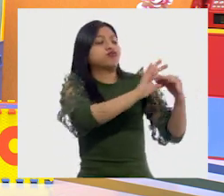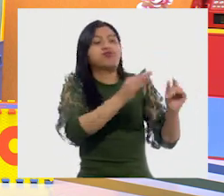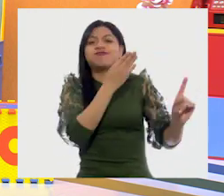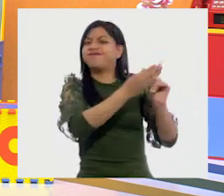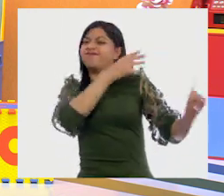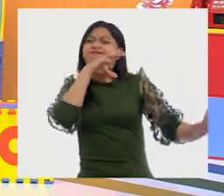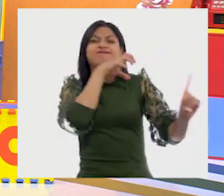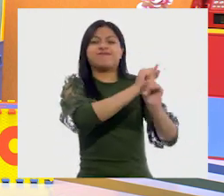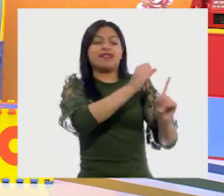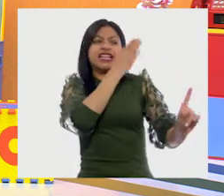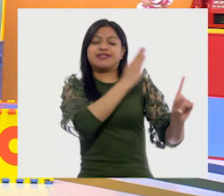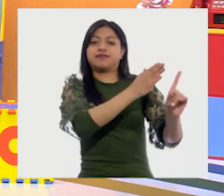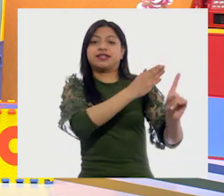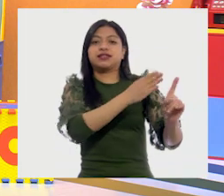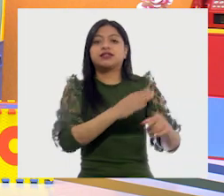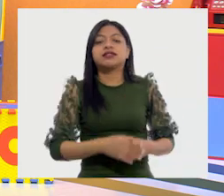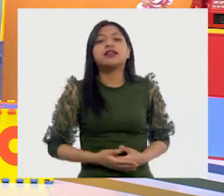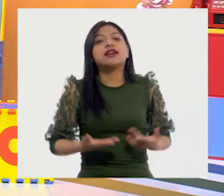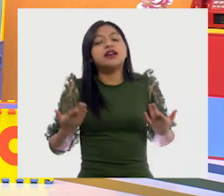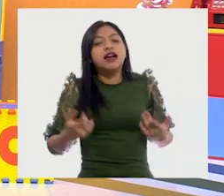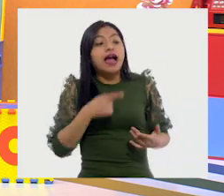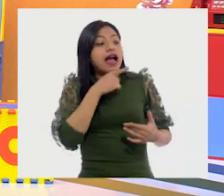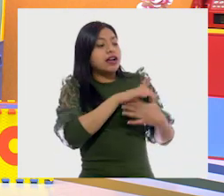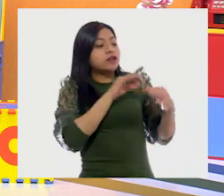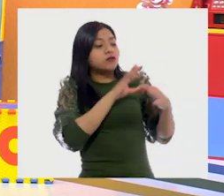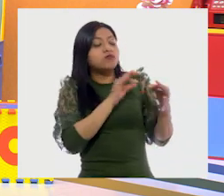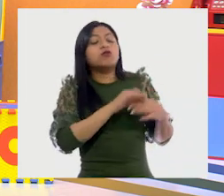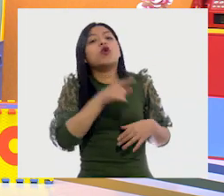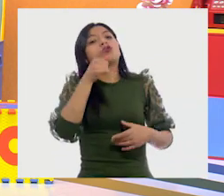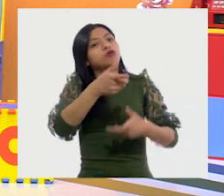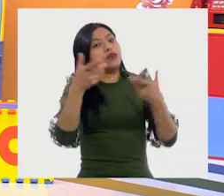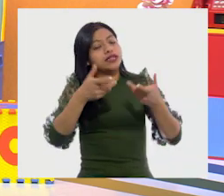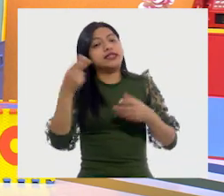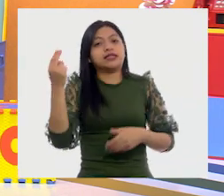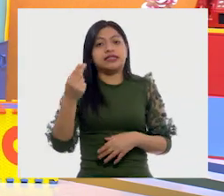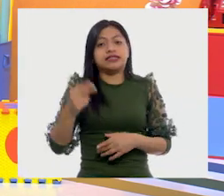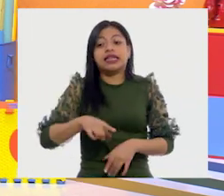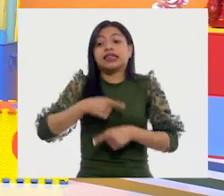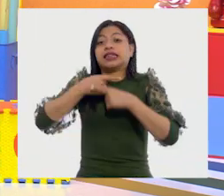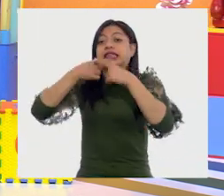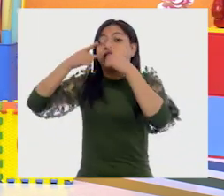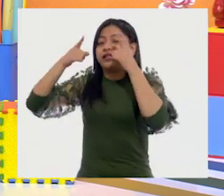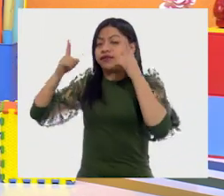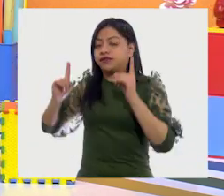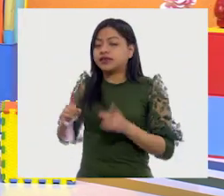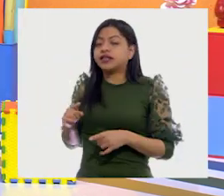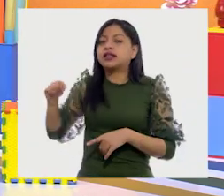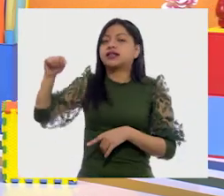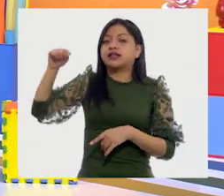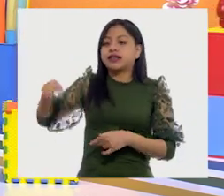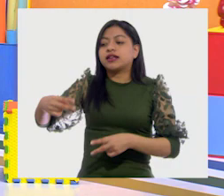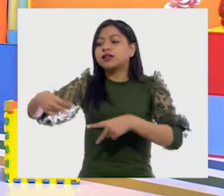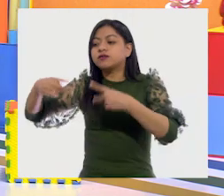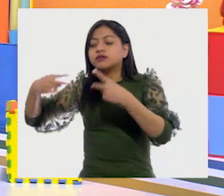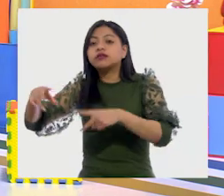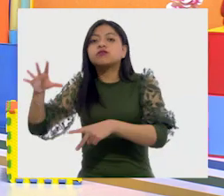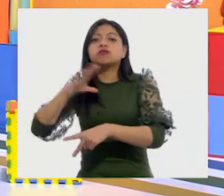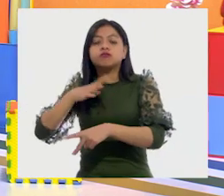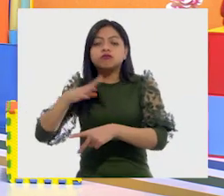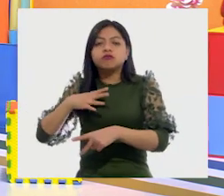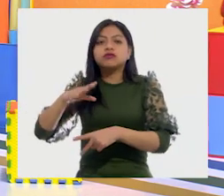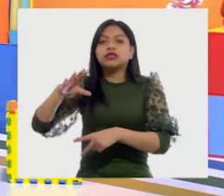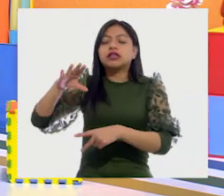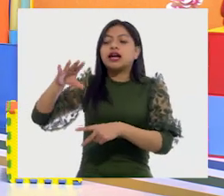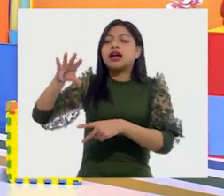específico, es algo más que te dice exactamente lo que uno debe de hacer. Y en el publicitario, pues hay frases también